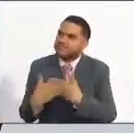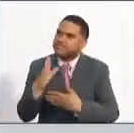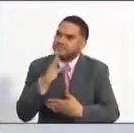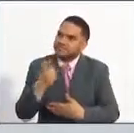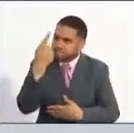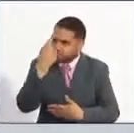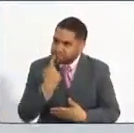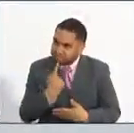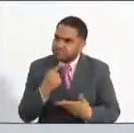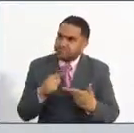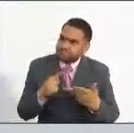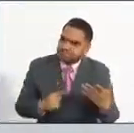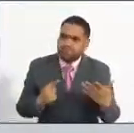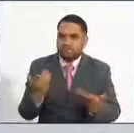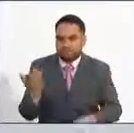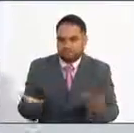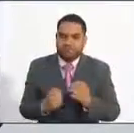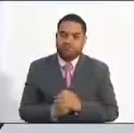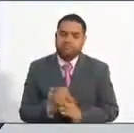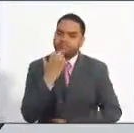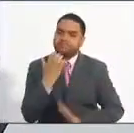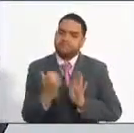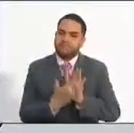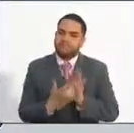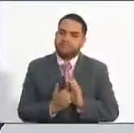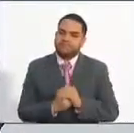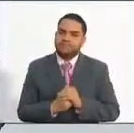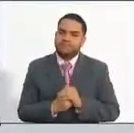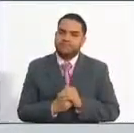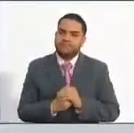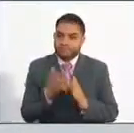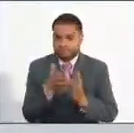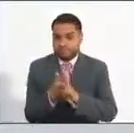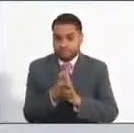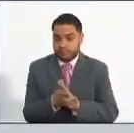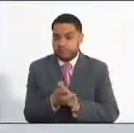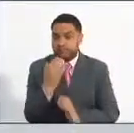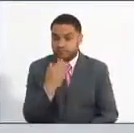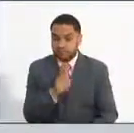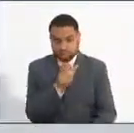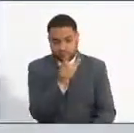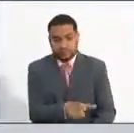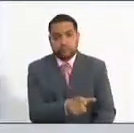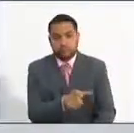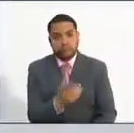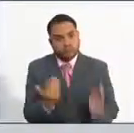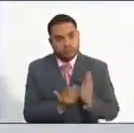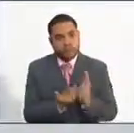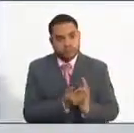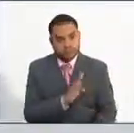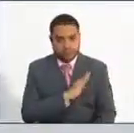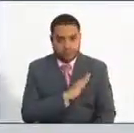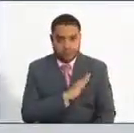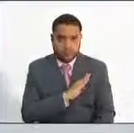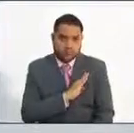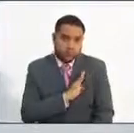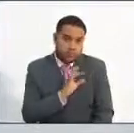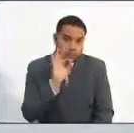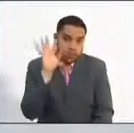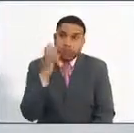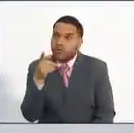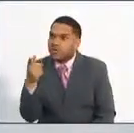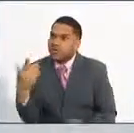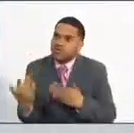al cual tiene interés. Por ejemplo, si alguien tiene estudios de bachiller, probablemente va a poder solamente